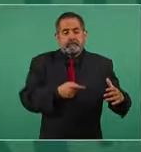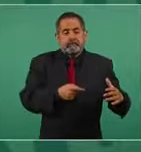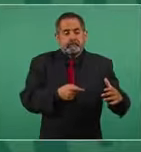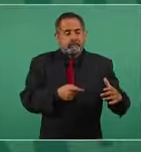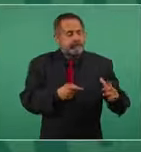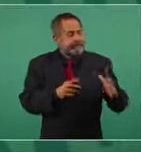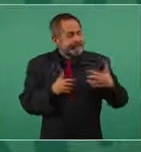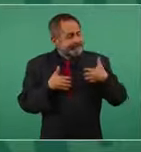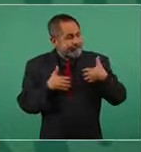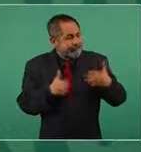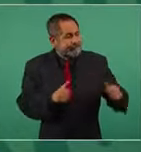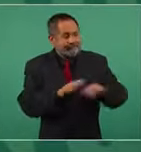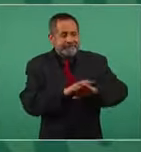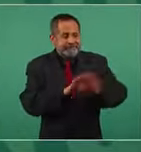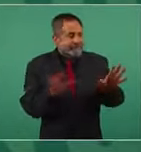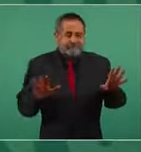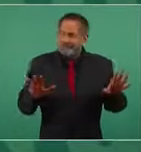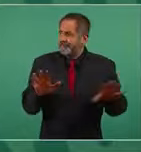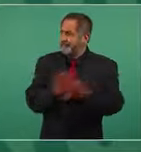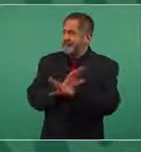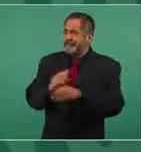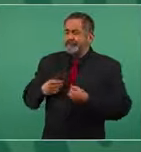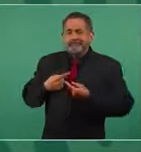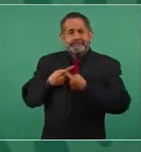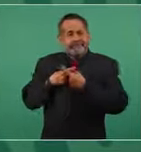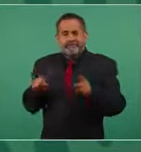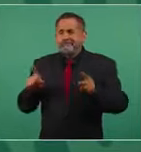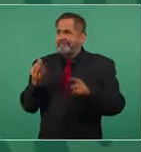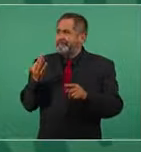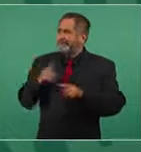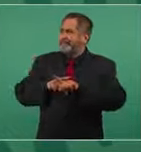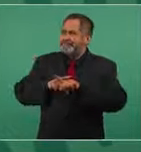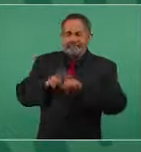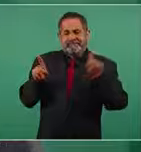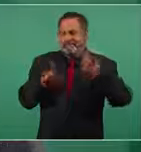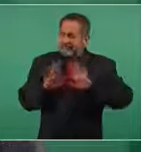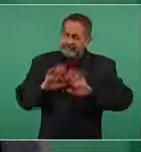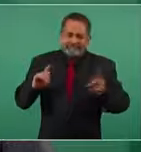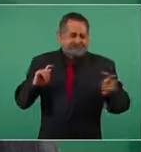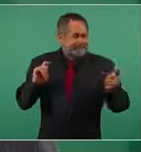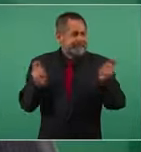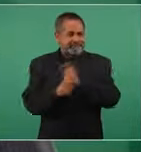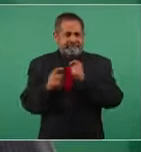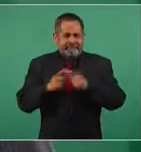entender que es una nueva realidad y que no se puede poner